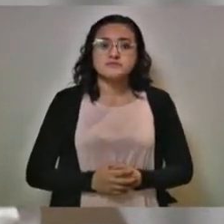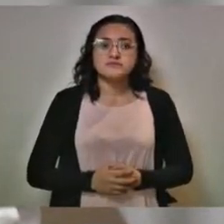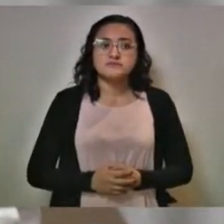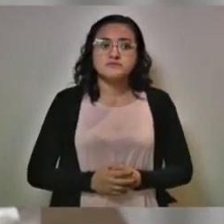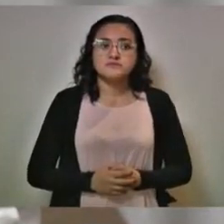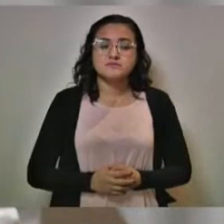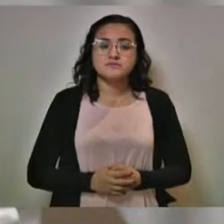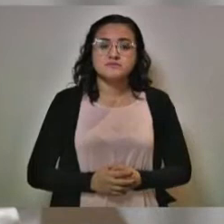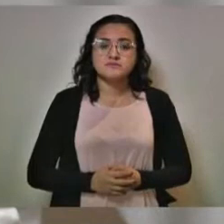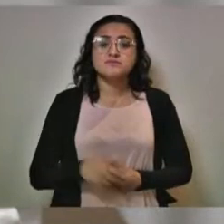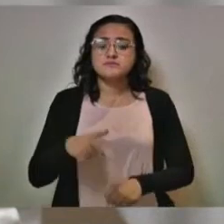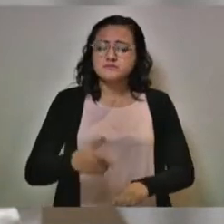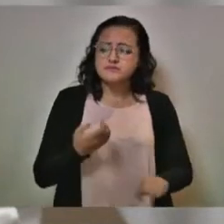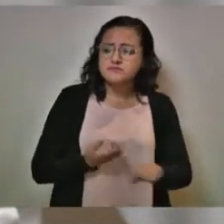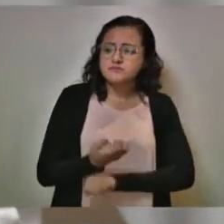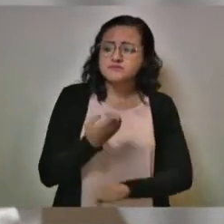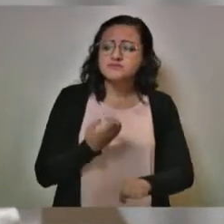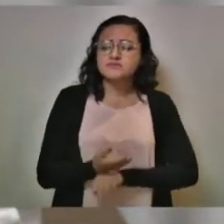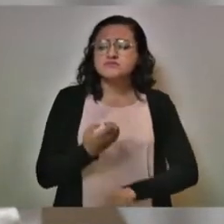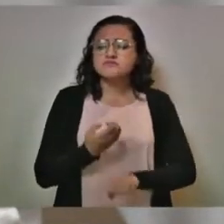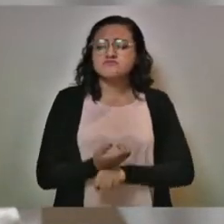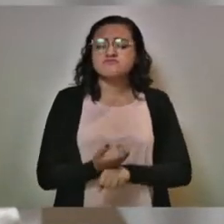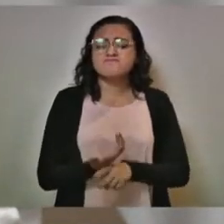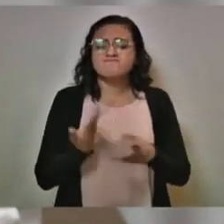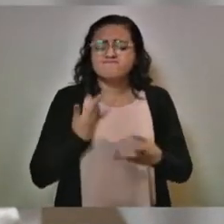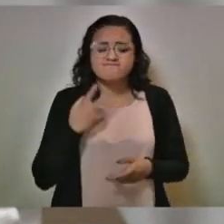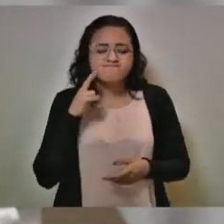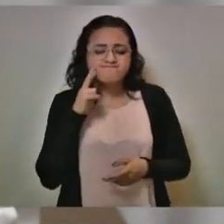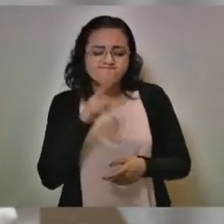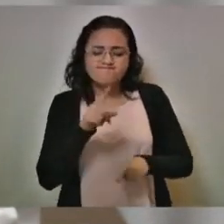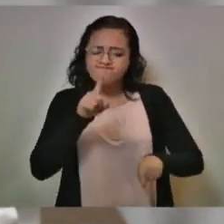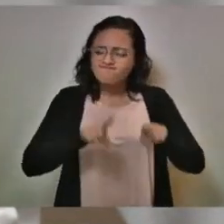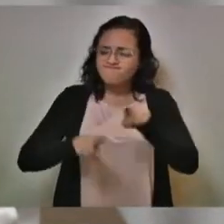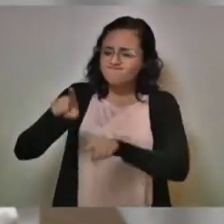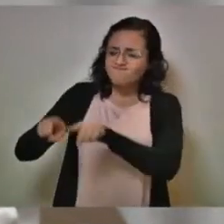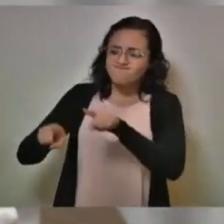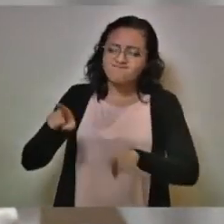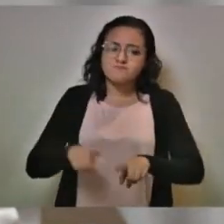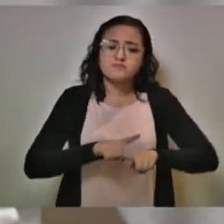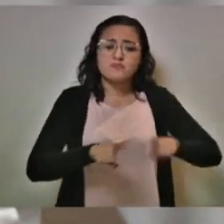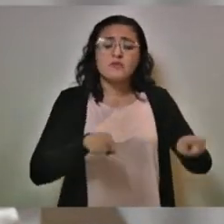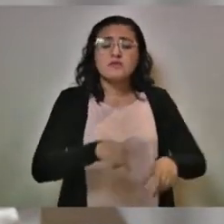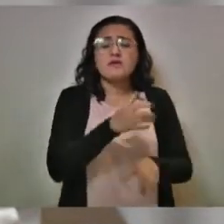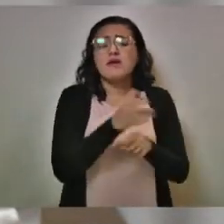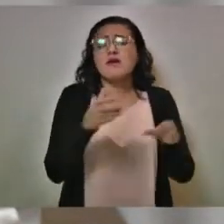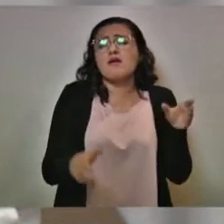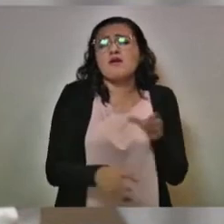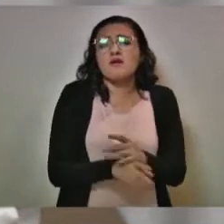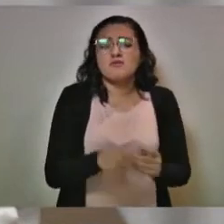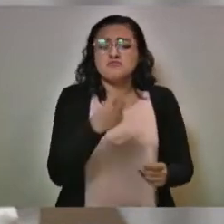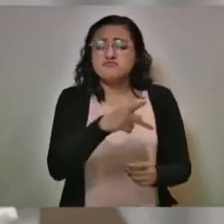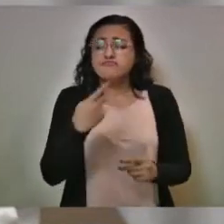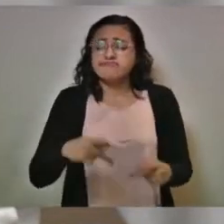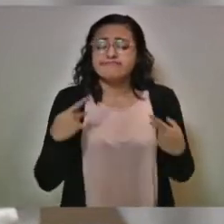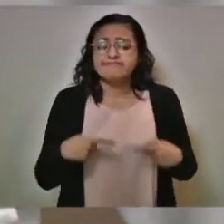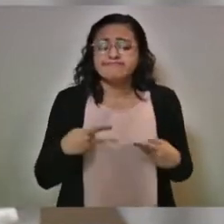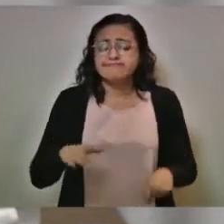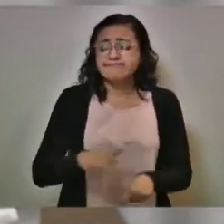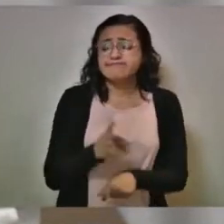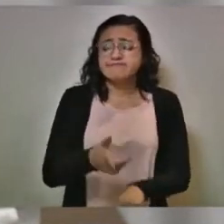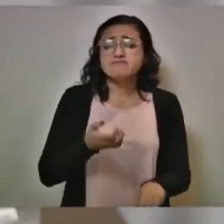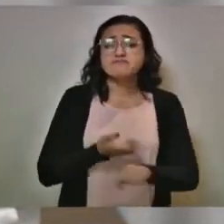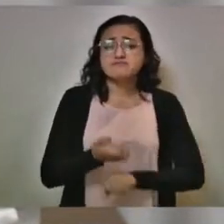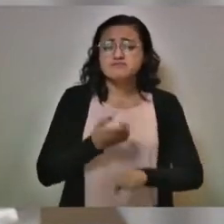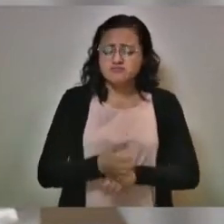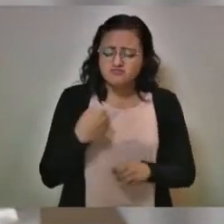Además, el Estado regula, regula este tipo de acciones porque el Estado